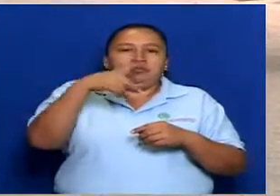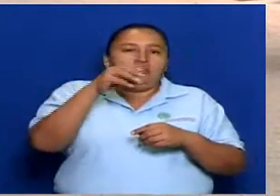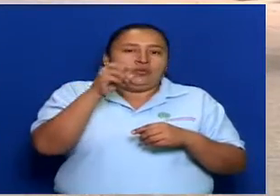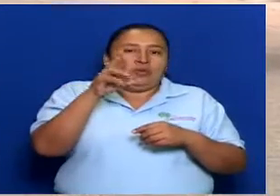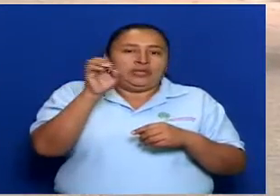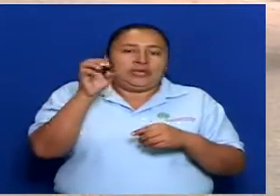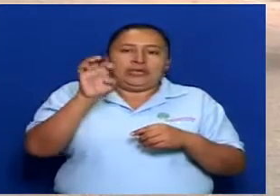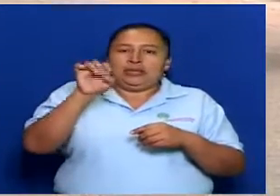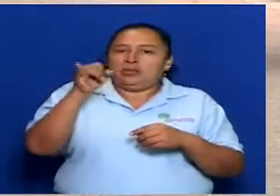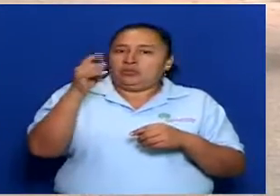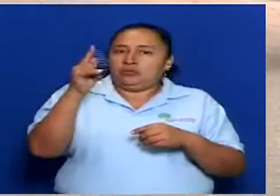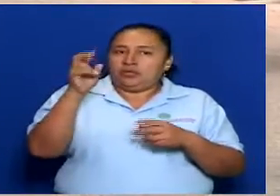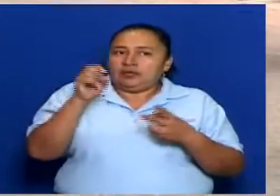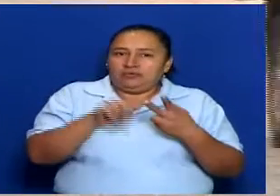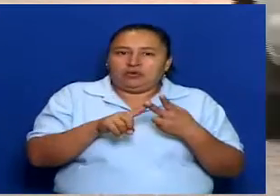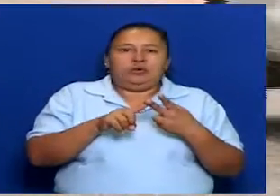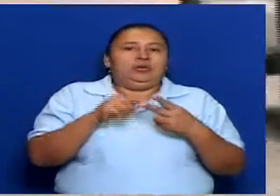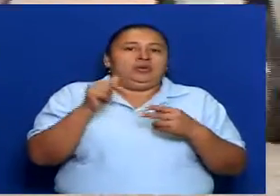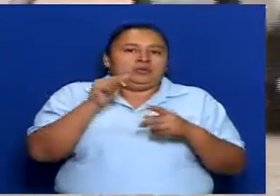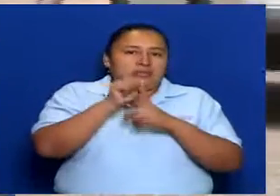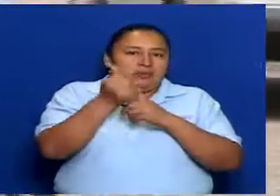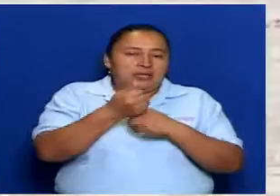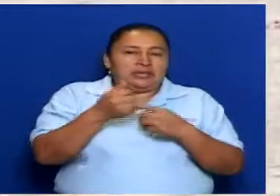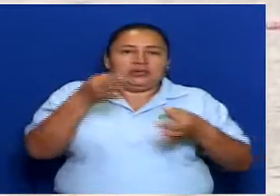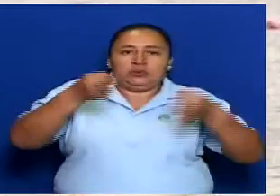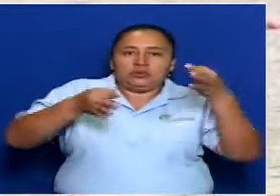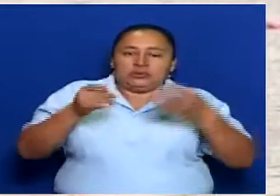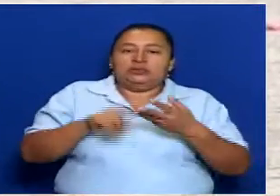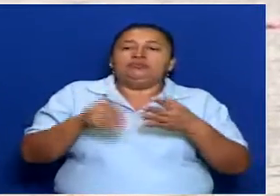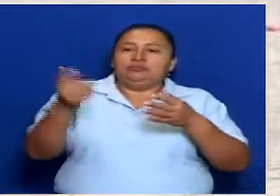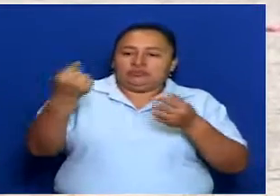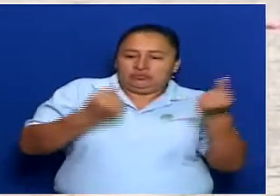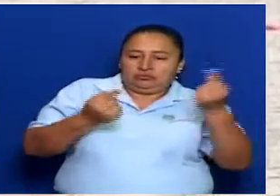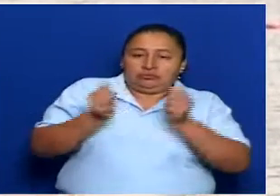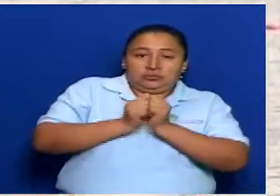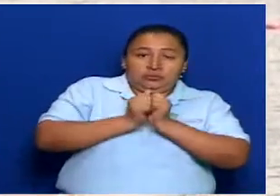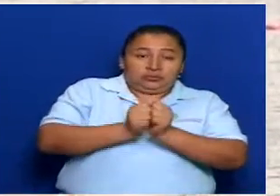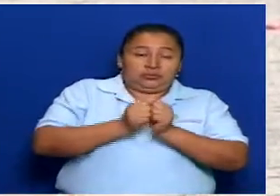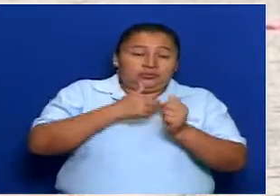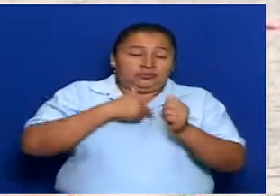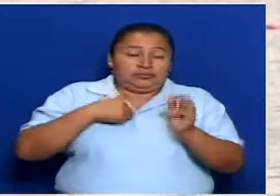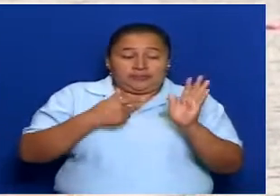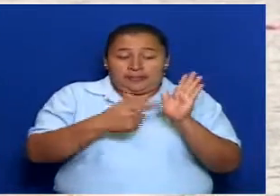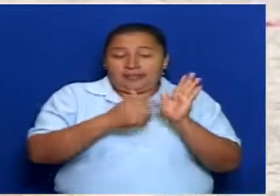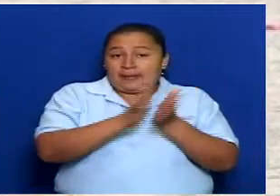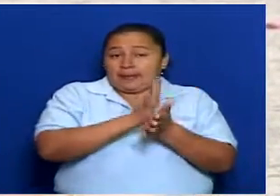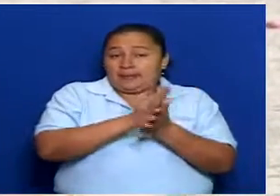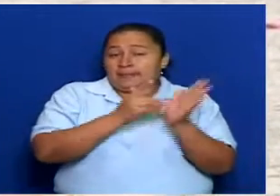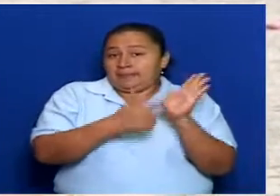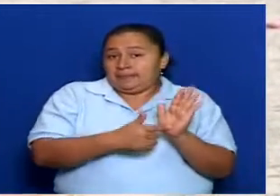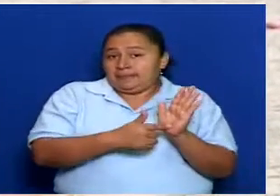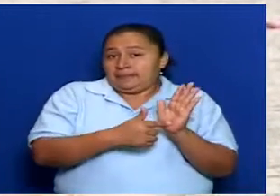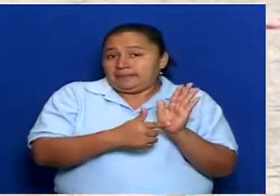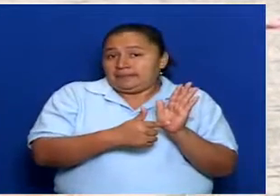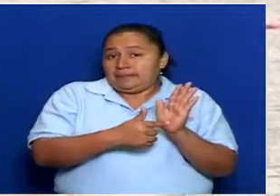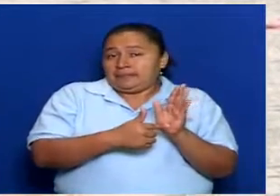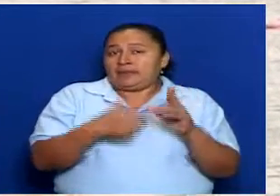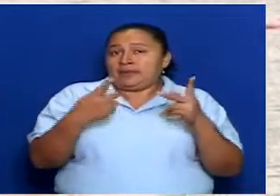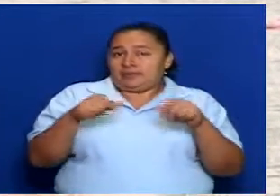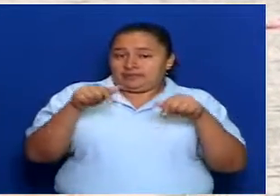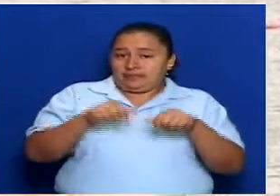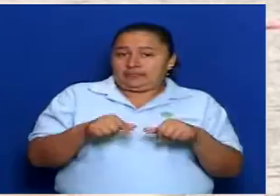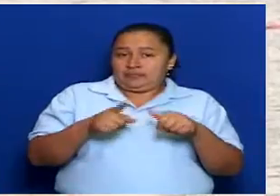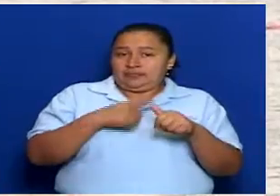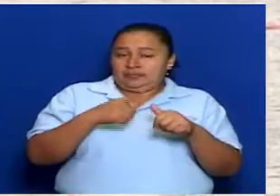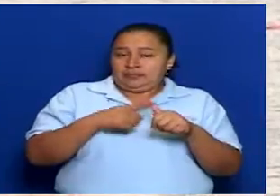estuvieron y nos acompañaron para la elaboración de este documento. Pero es el primer poder legislativo